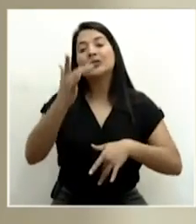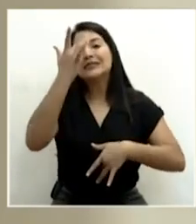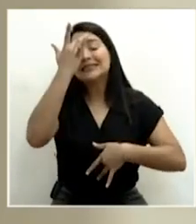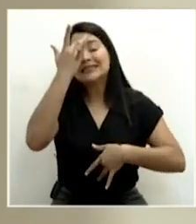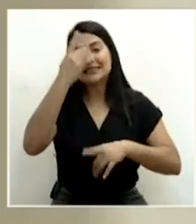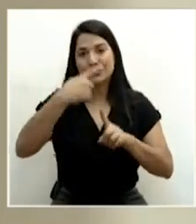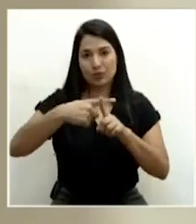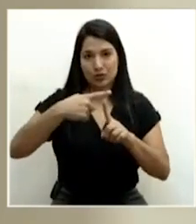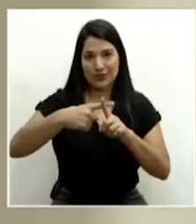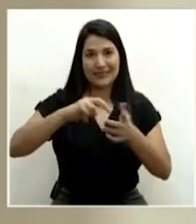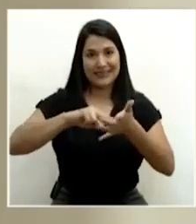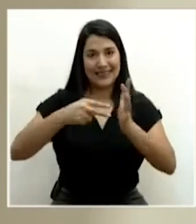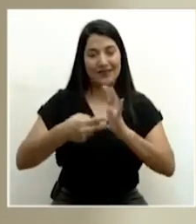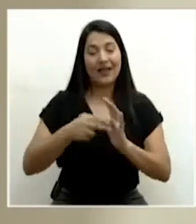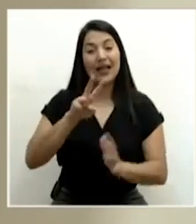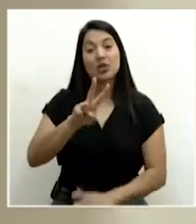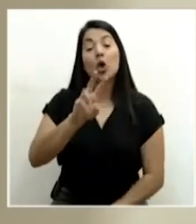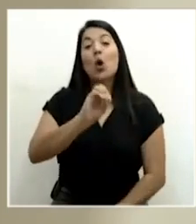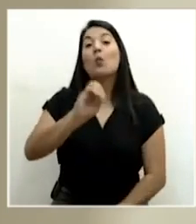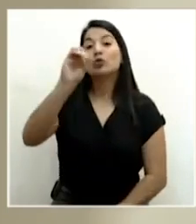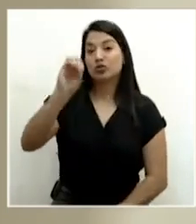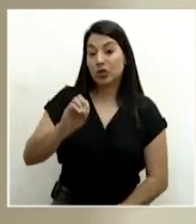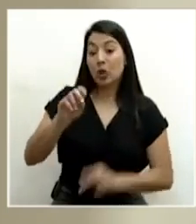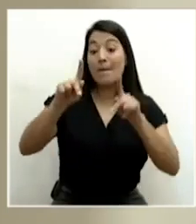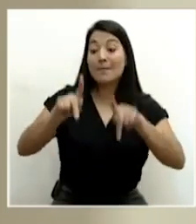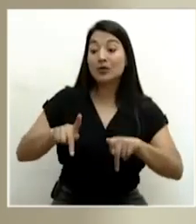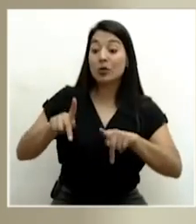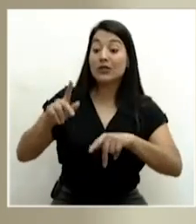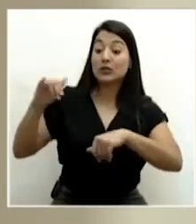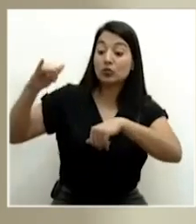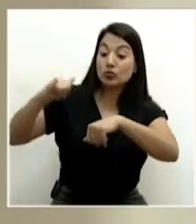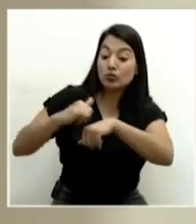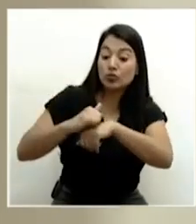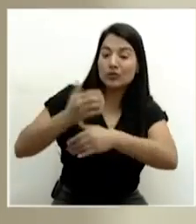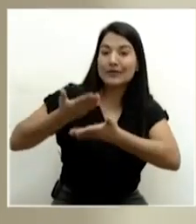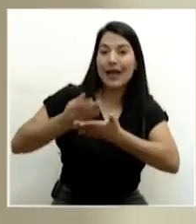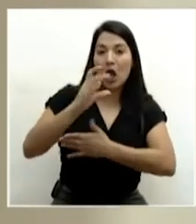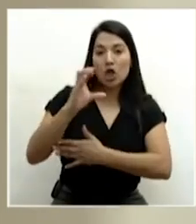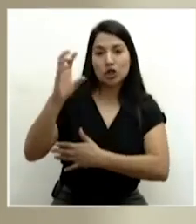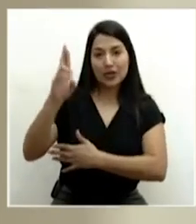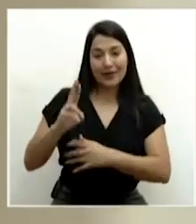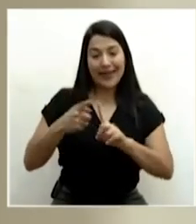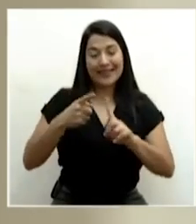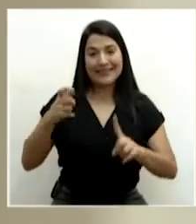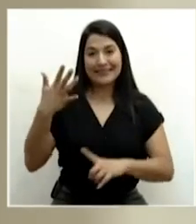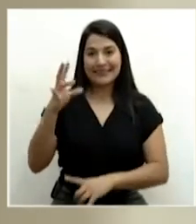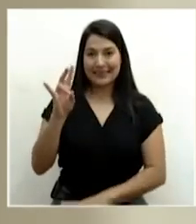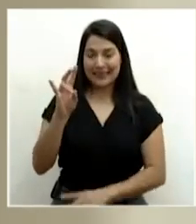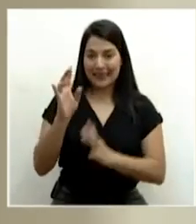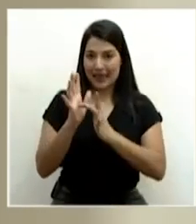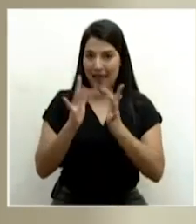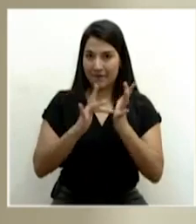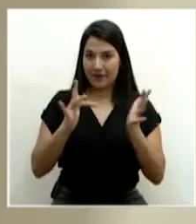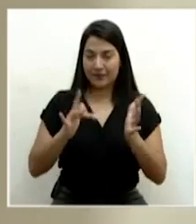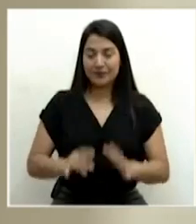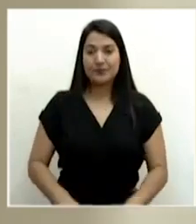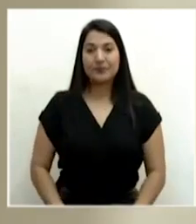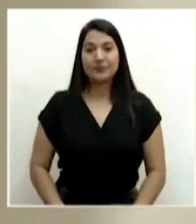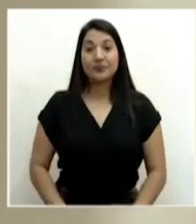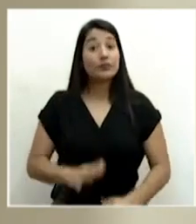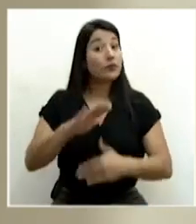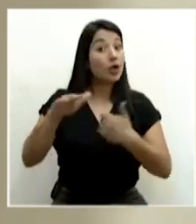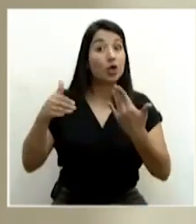% de los pasajeros que han llegado al país desde el 17 de abril. Todos